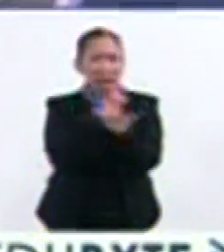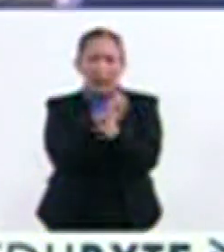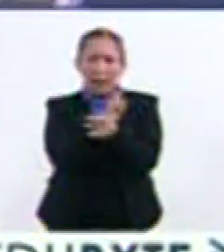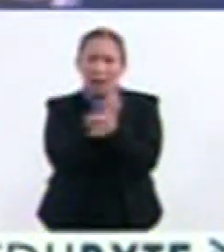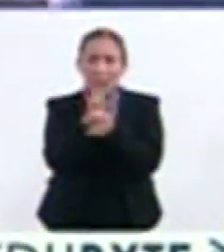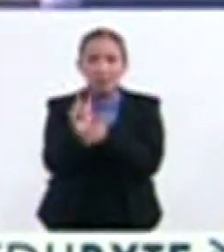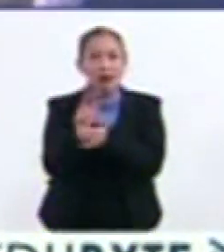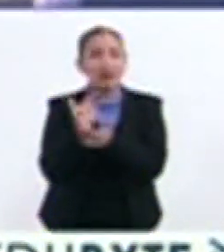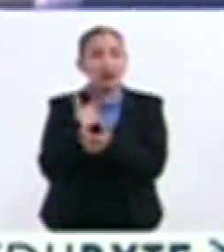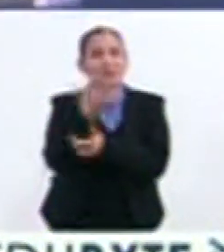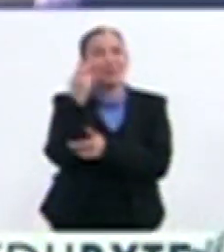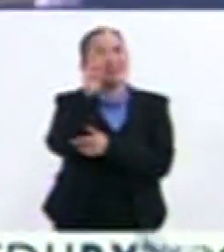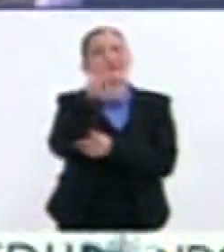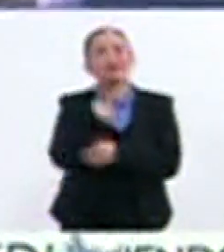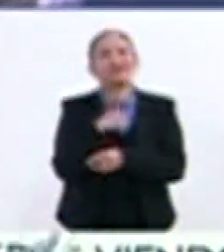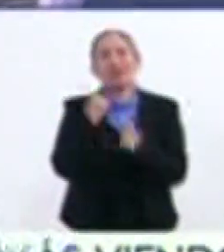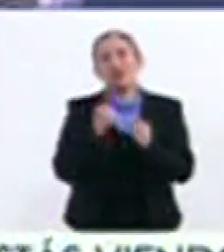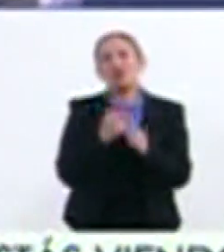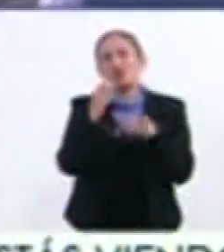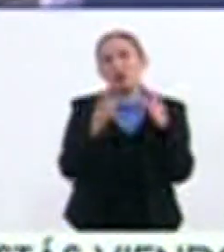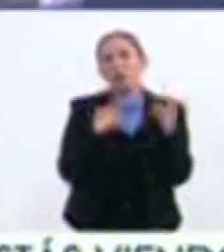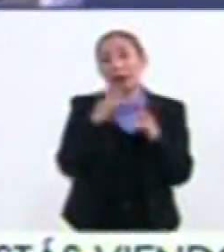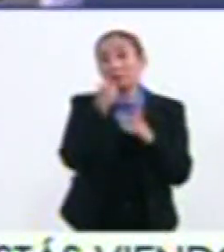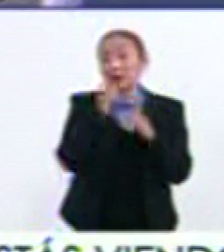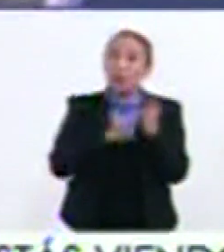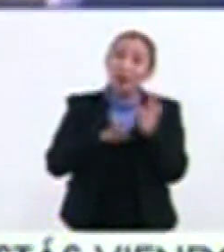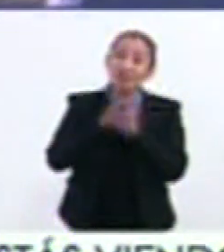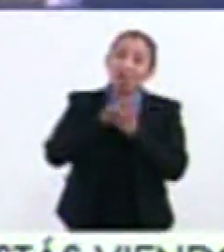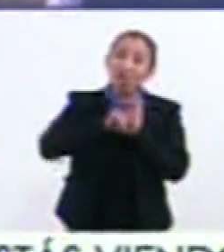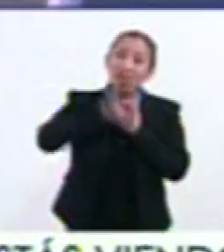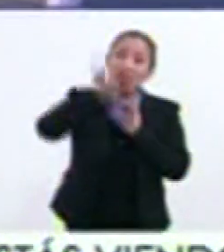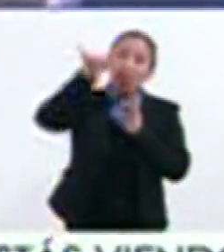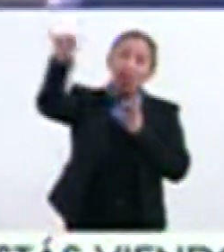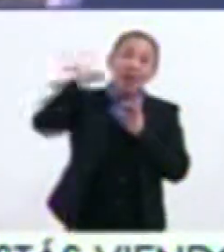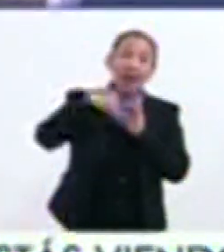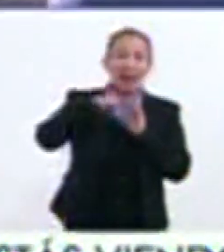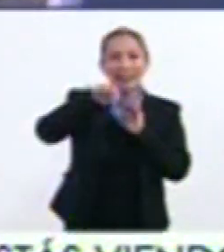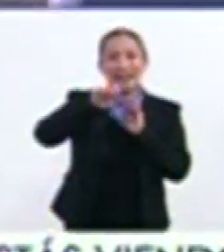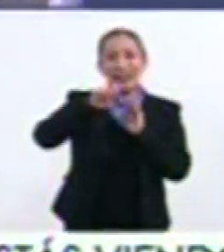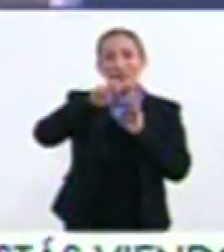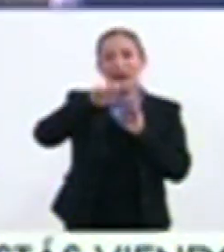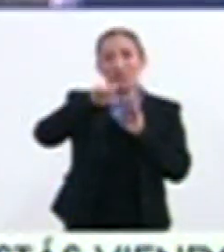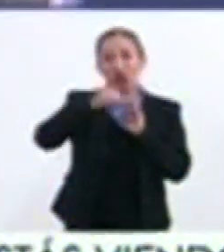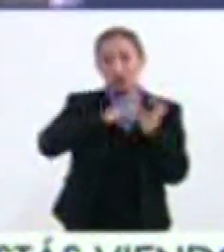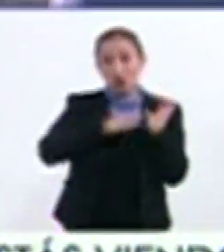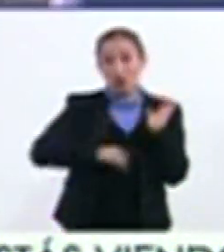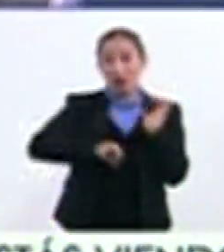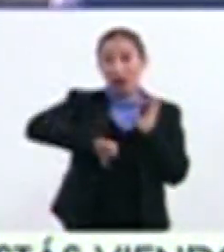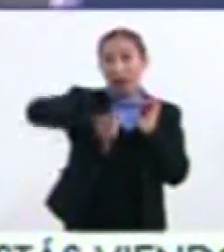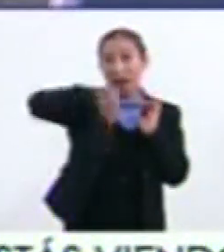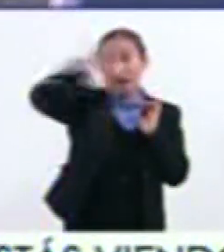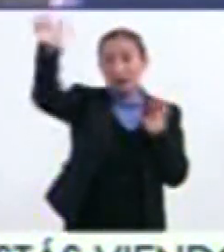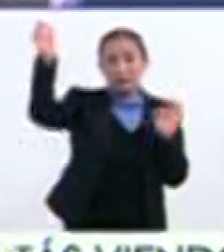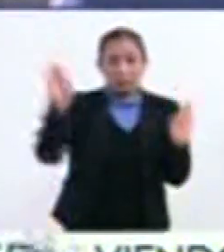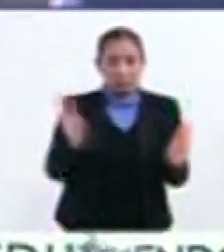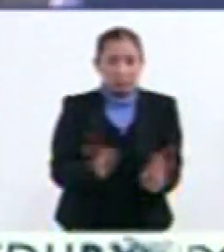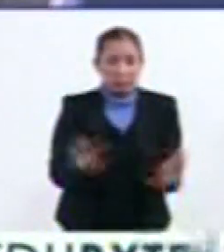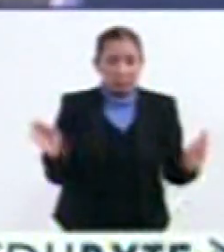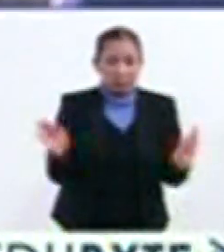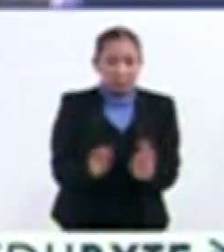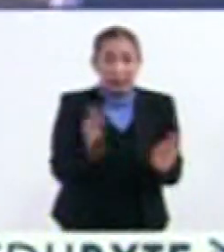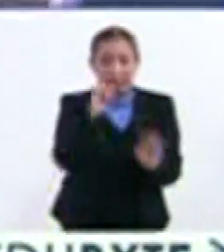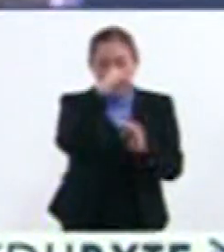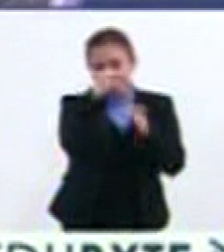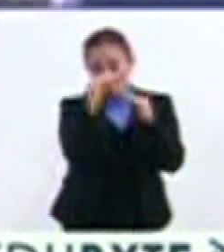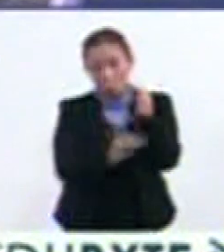Pensando que no iba a haber estas condiciones Nosotros nos fuimos al nevado de Toluca 4200 metros de altitud Con una temperatura bajo cero